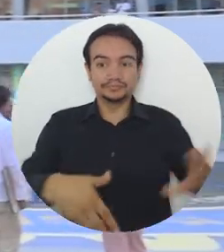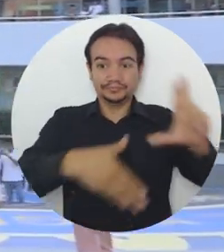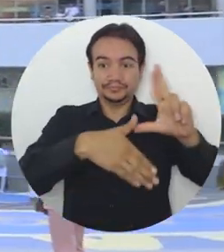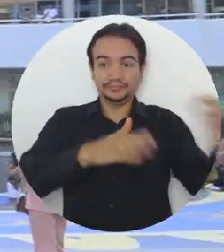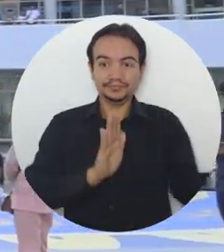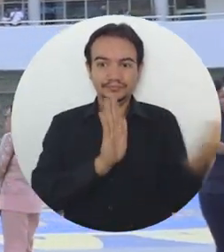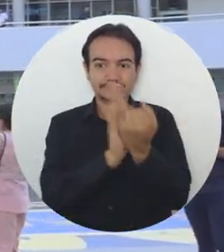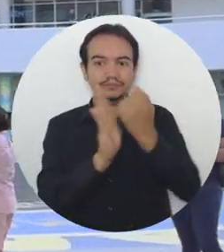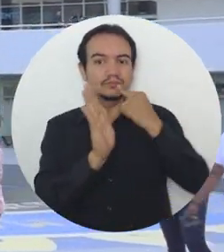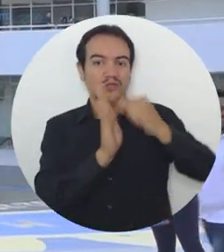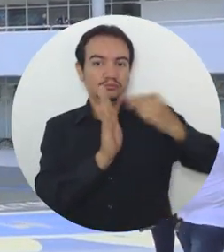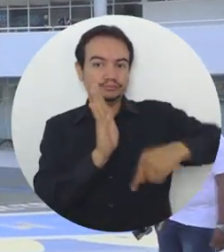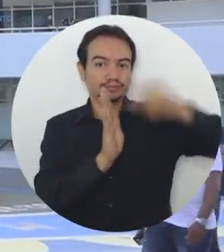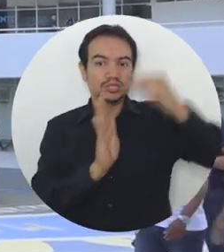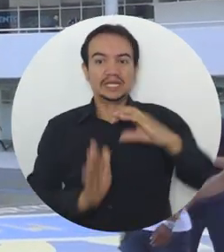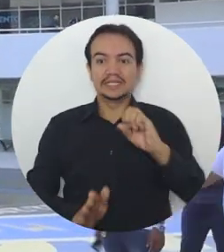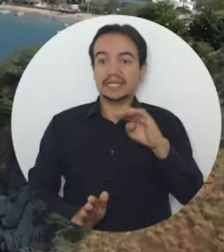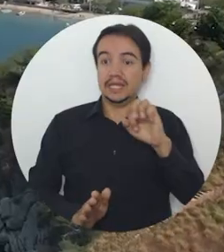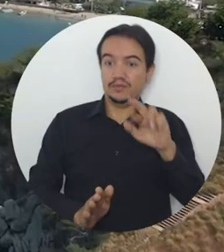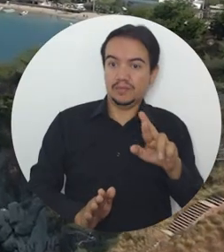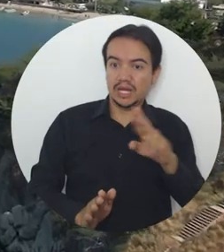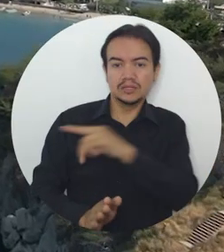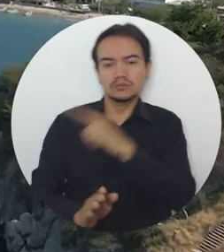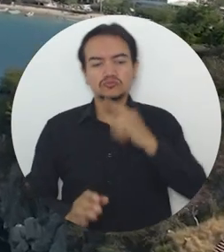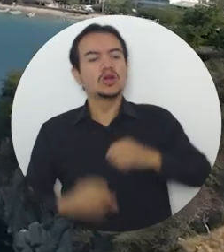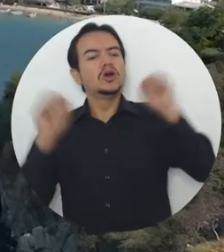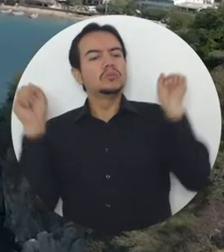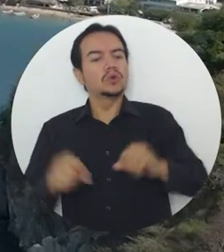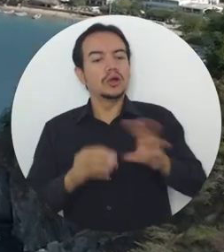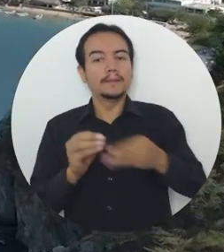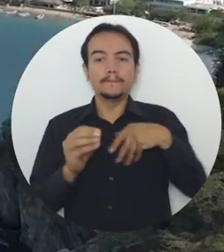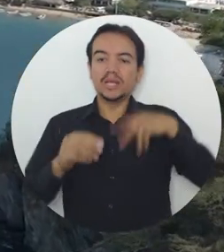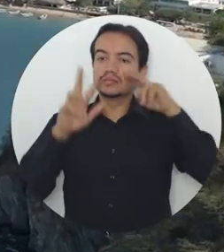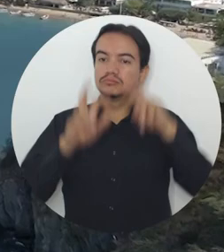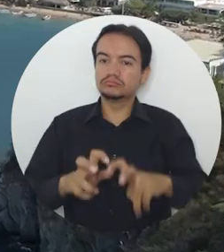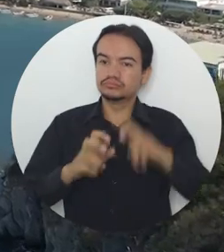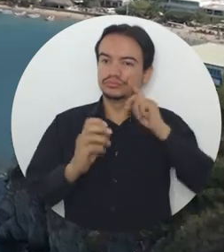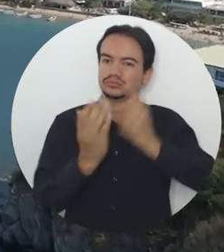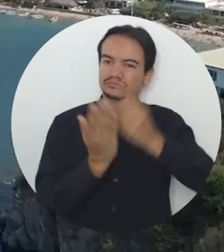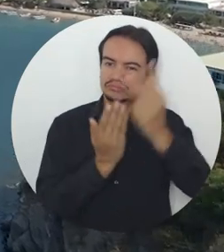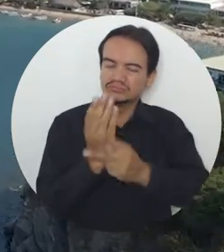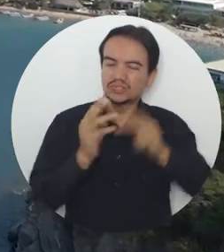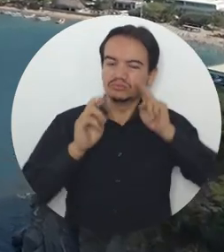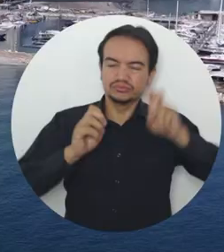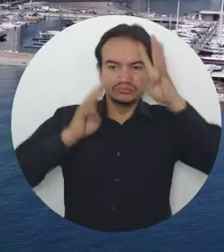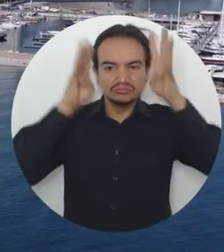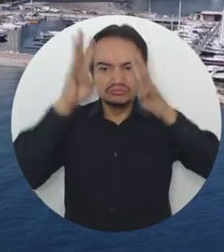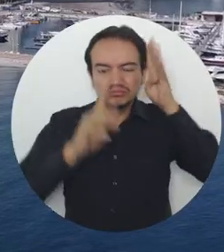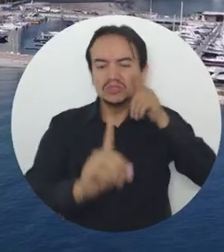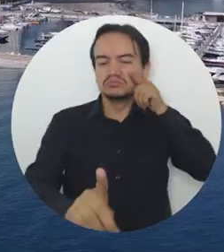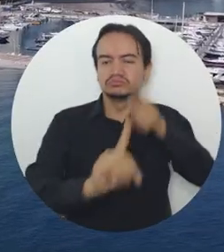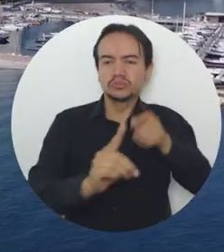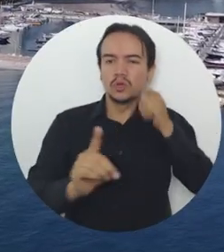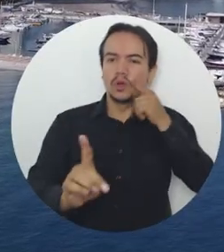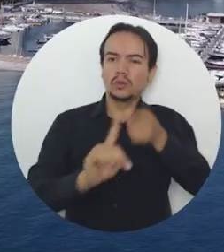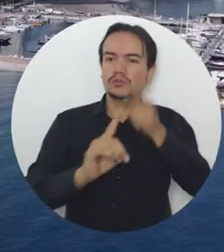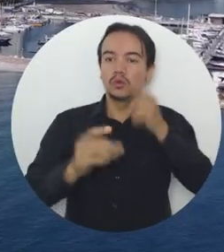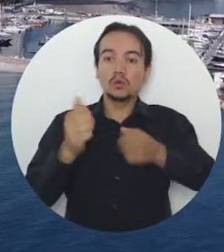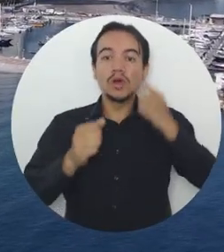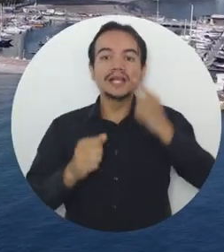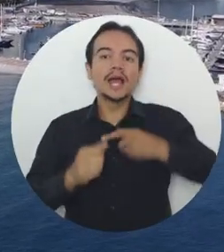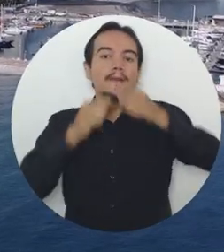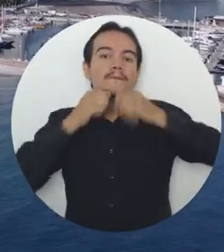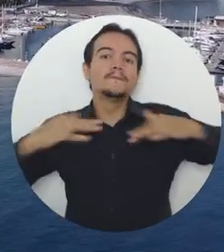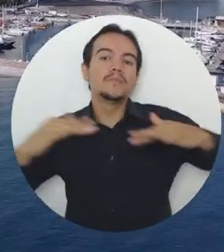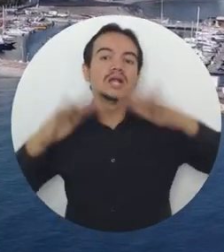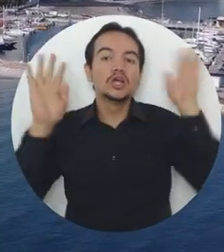de América con membresía en el máximo órgano de CEIMAR y participar en proyectos de investigación, innovación y emprendimiento en torno al mar con instituciones y